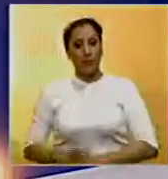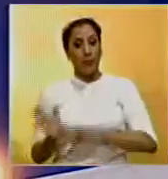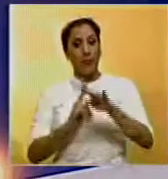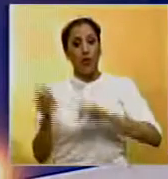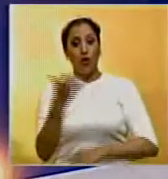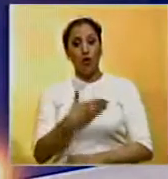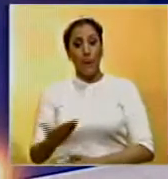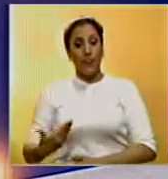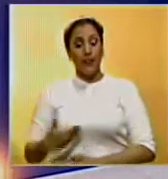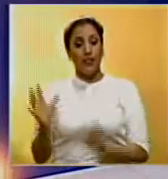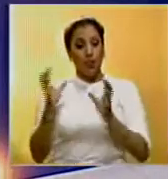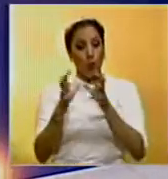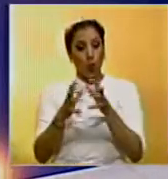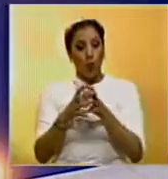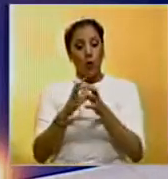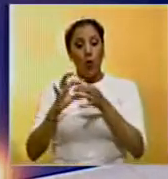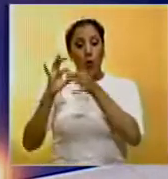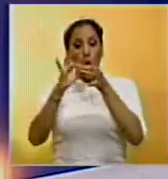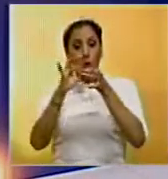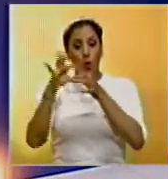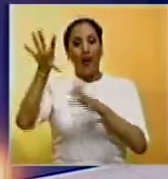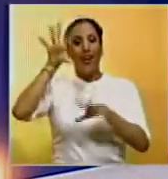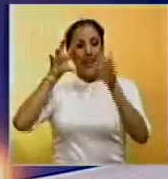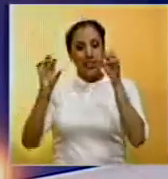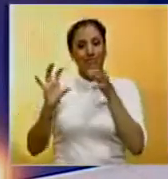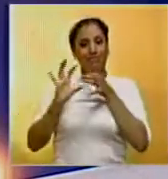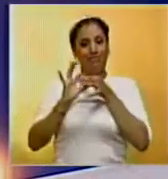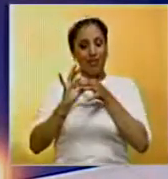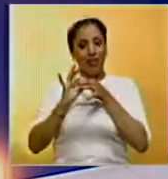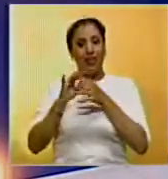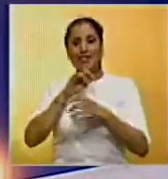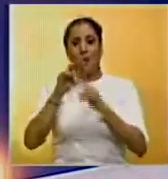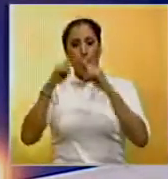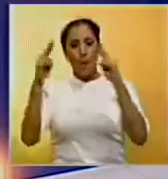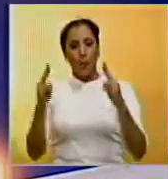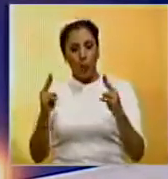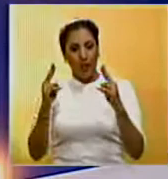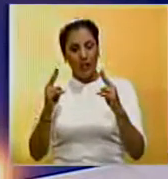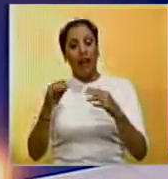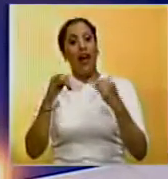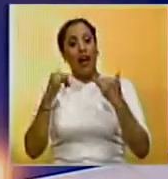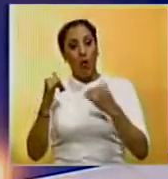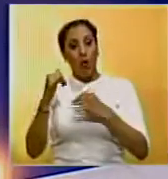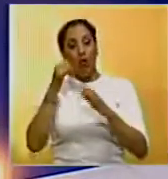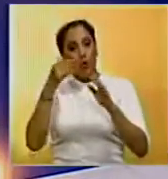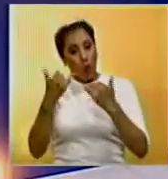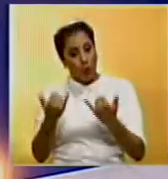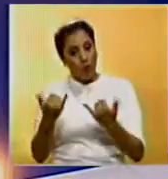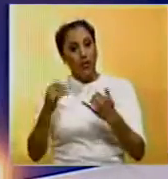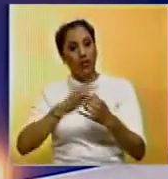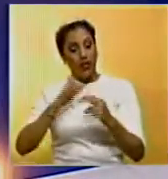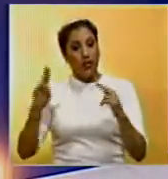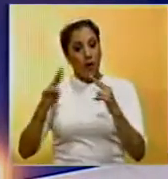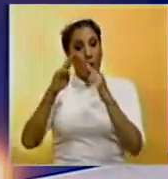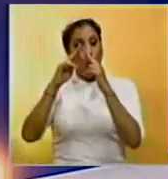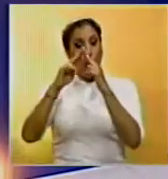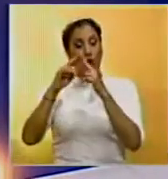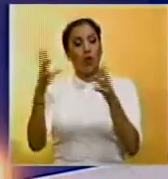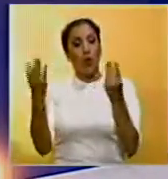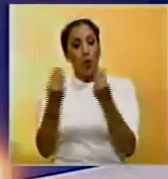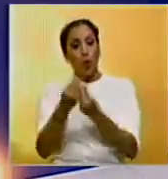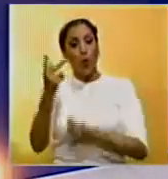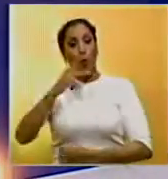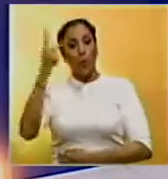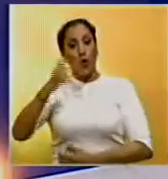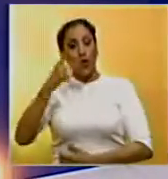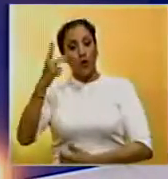El presidente del partido Unión y Entendimiento, Puente, Irán Gaviria, sostuvo un encuentro con el alcalde y dirigente político del